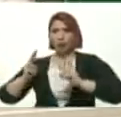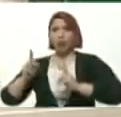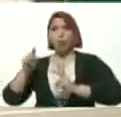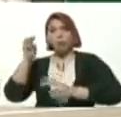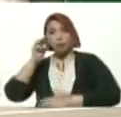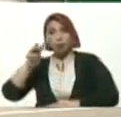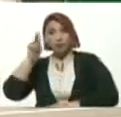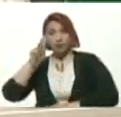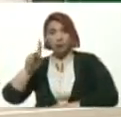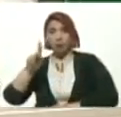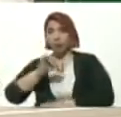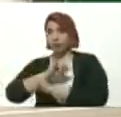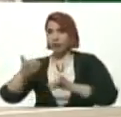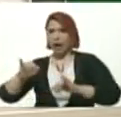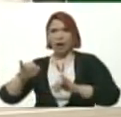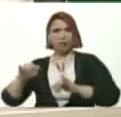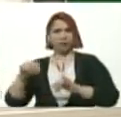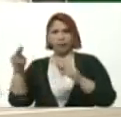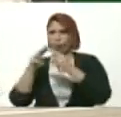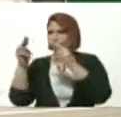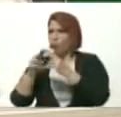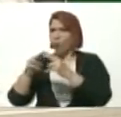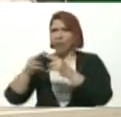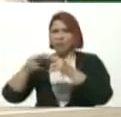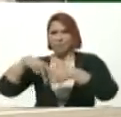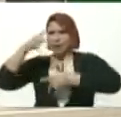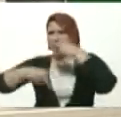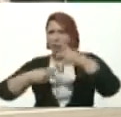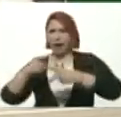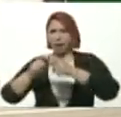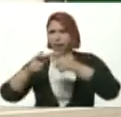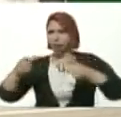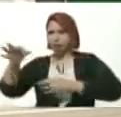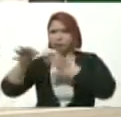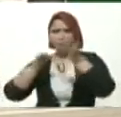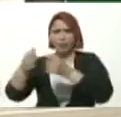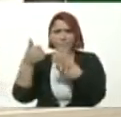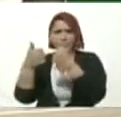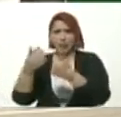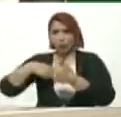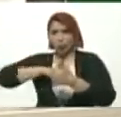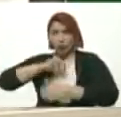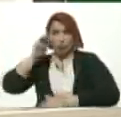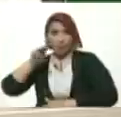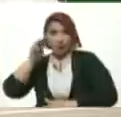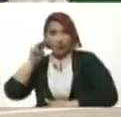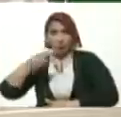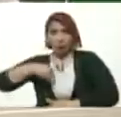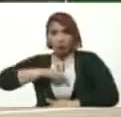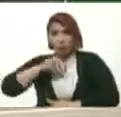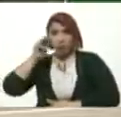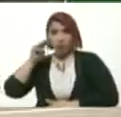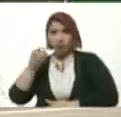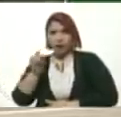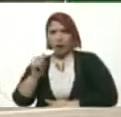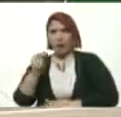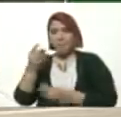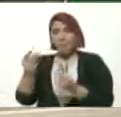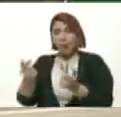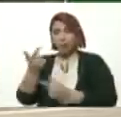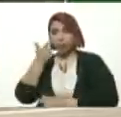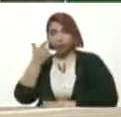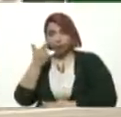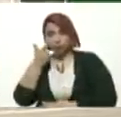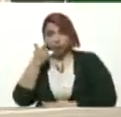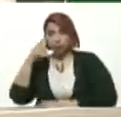Que ya conoce El plan Lo desglosa Lo explica Muy bien Y que Nuestros maestros Y nuestras maestras Que están muy pendientes De este